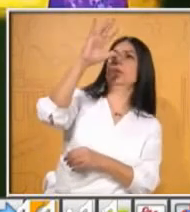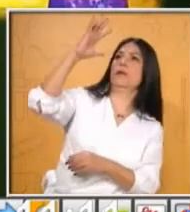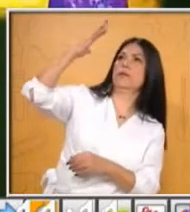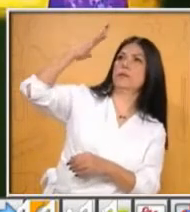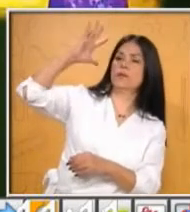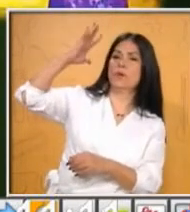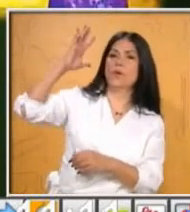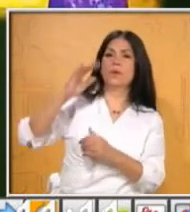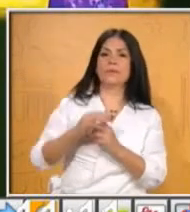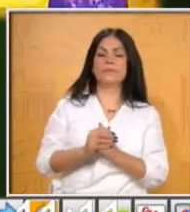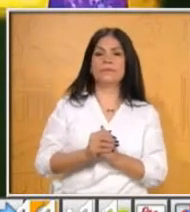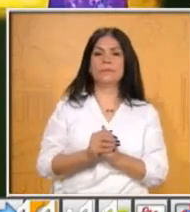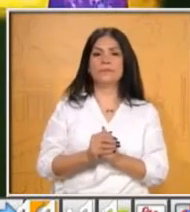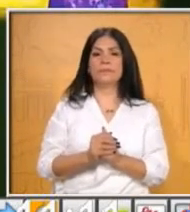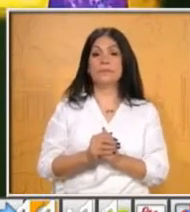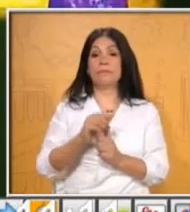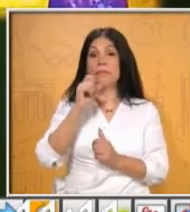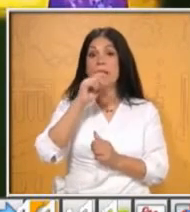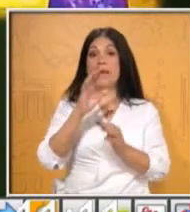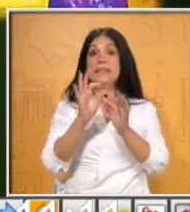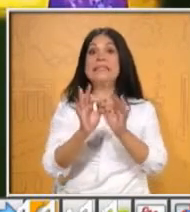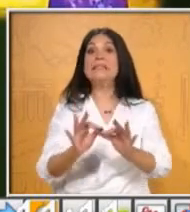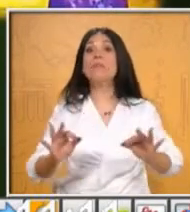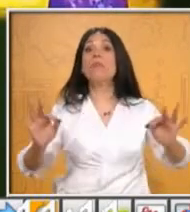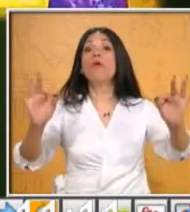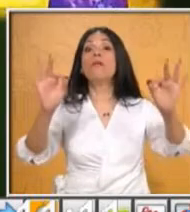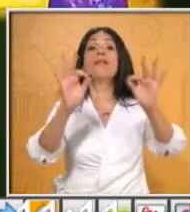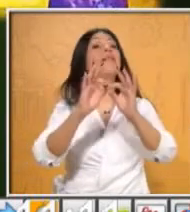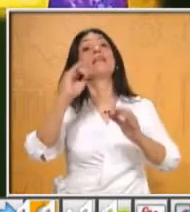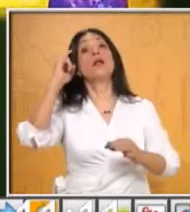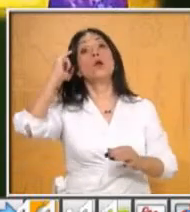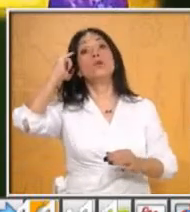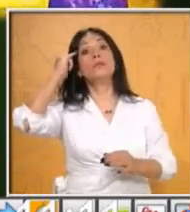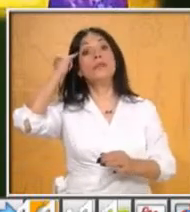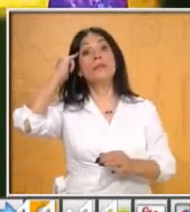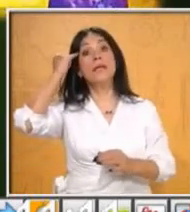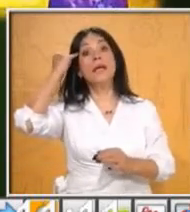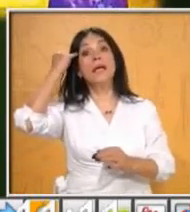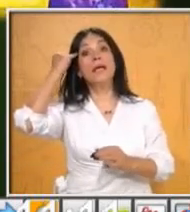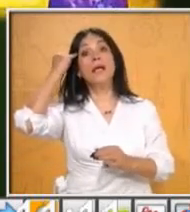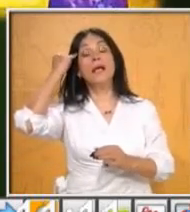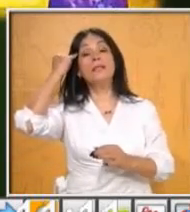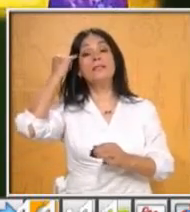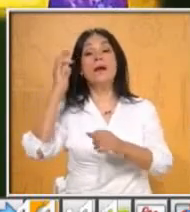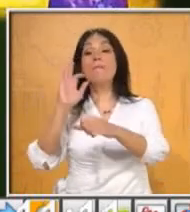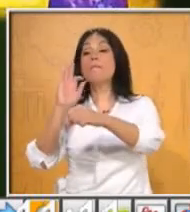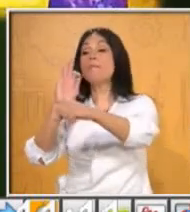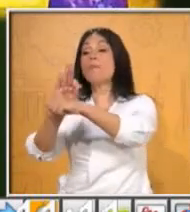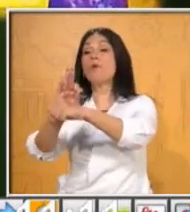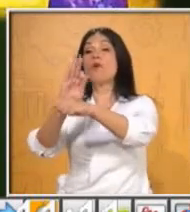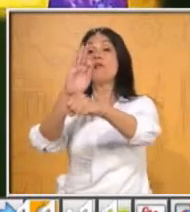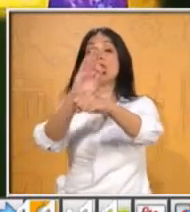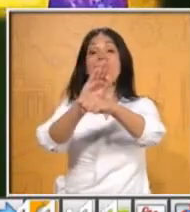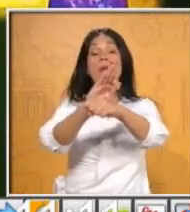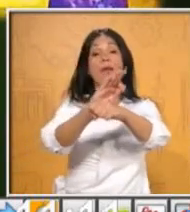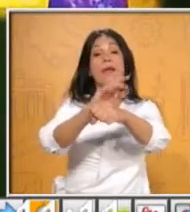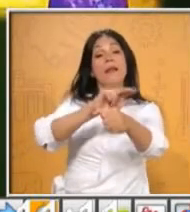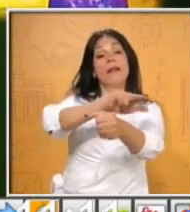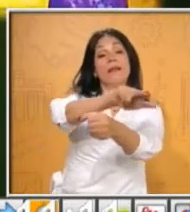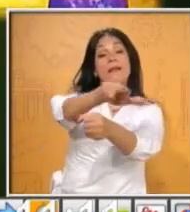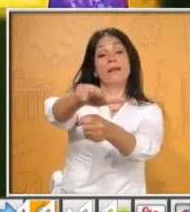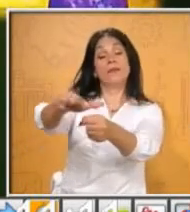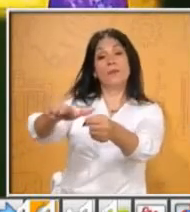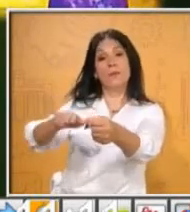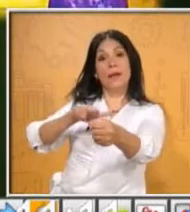importantes. Ok, son los protectores de la naturaleza. ¿Por qué? Porque la necesitan para vivir y en consecuencia